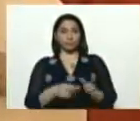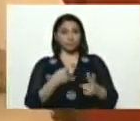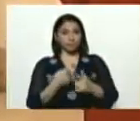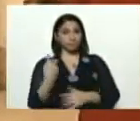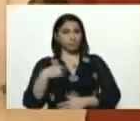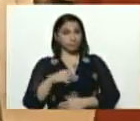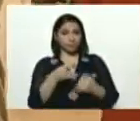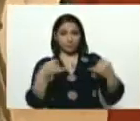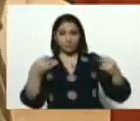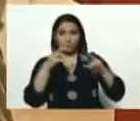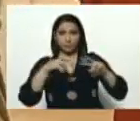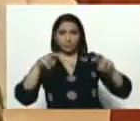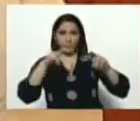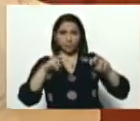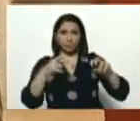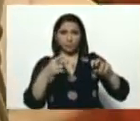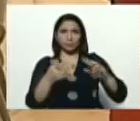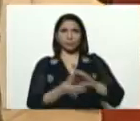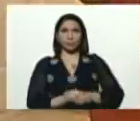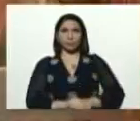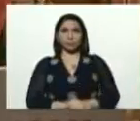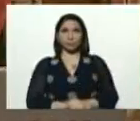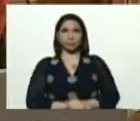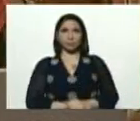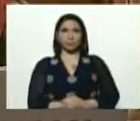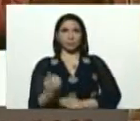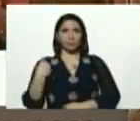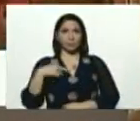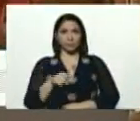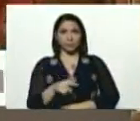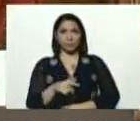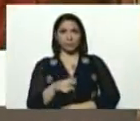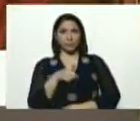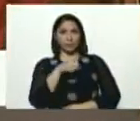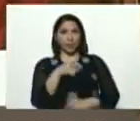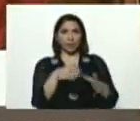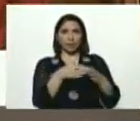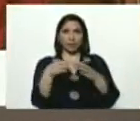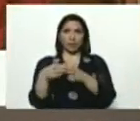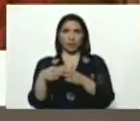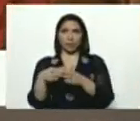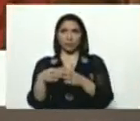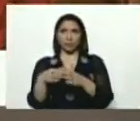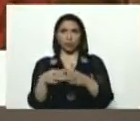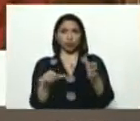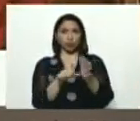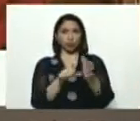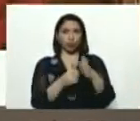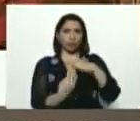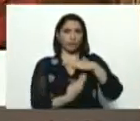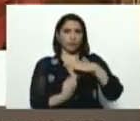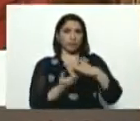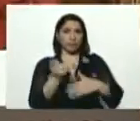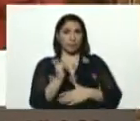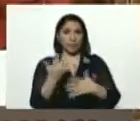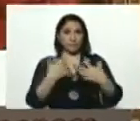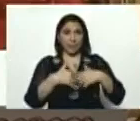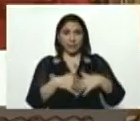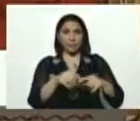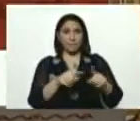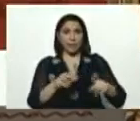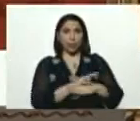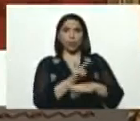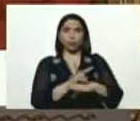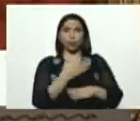tenemos la línea de investigación tipo AMBU, que tenemos aquel equipo y este equipo, en donde básicamente son prototipos para